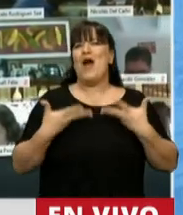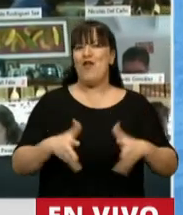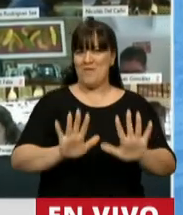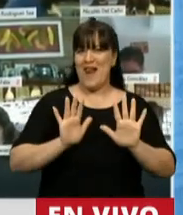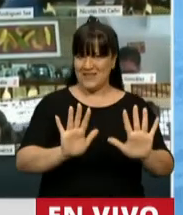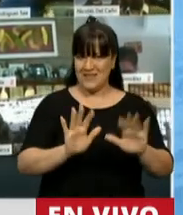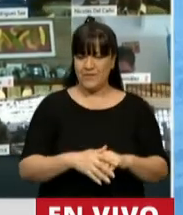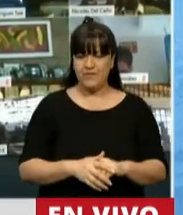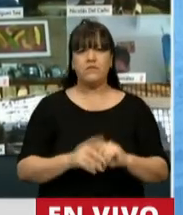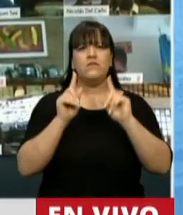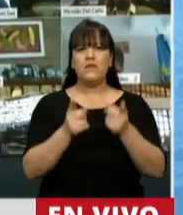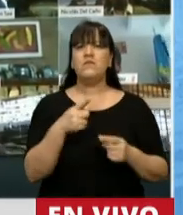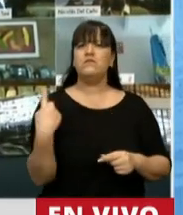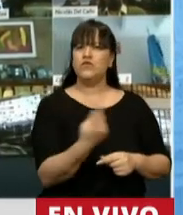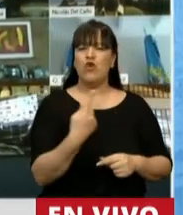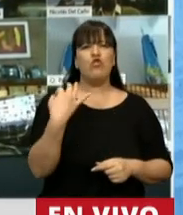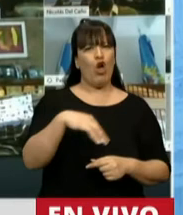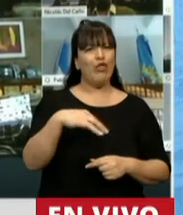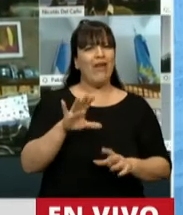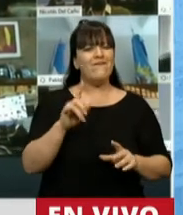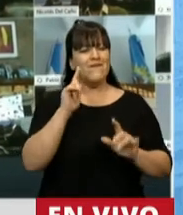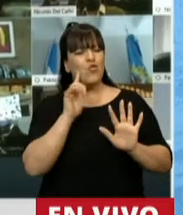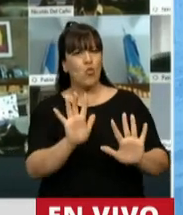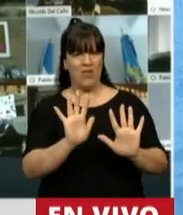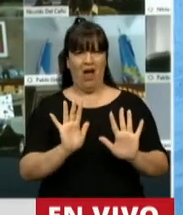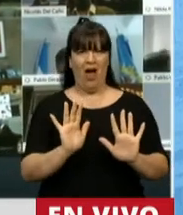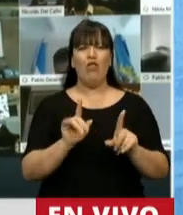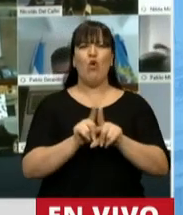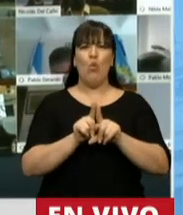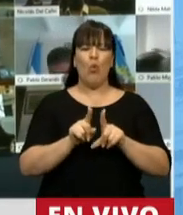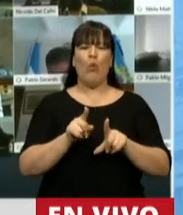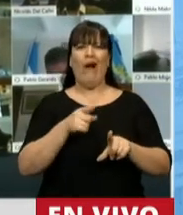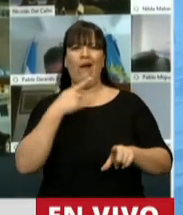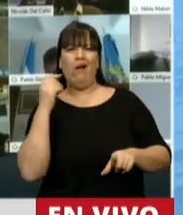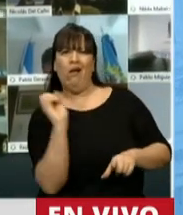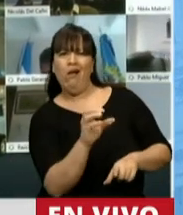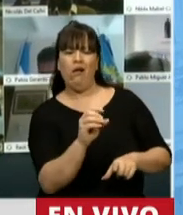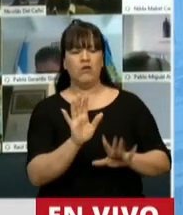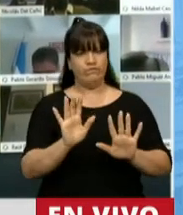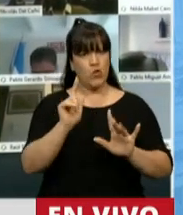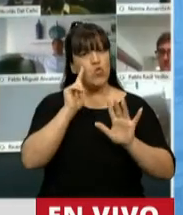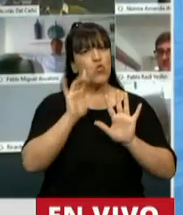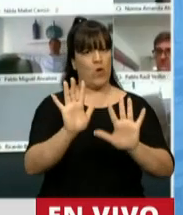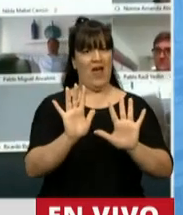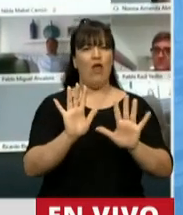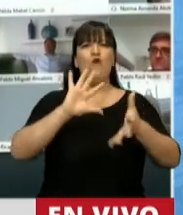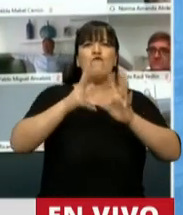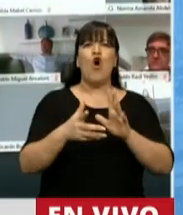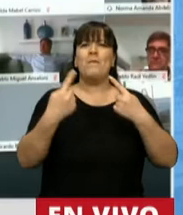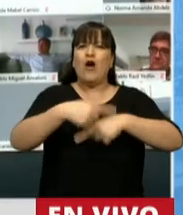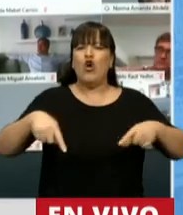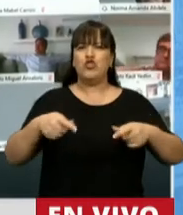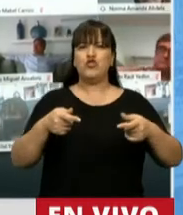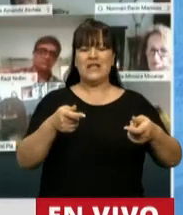Creo que también tenemos que ser cuidadosos cuando emitimos juicio de valor sobre gestiones de gobierno, que